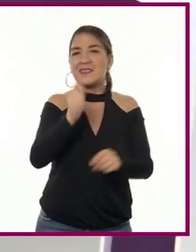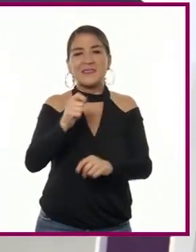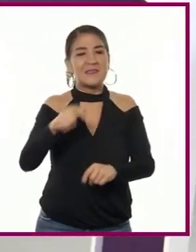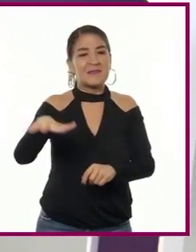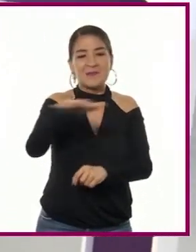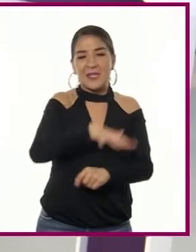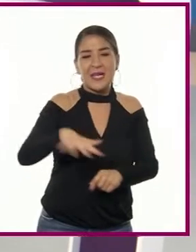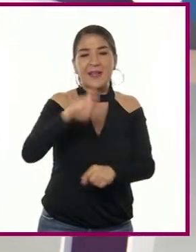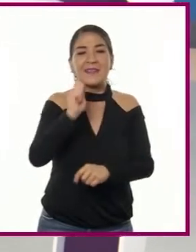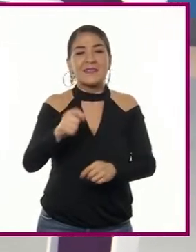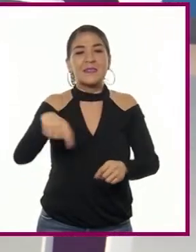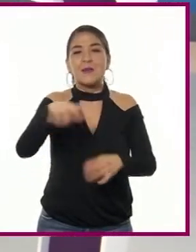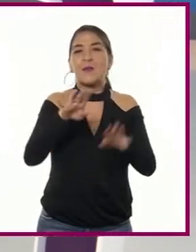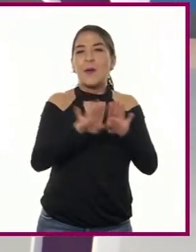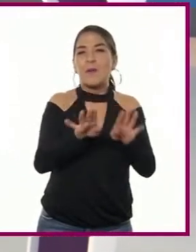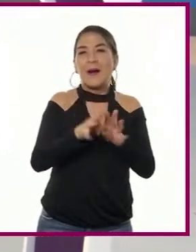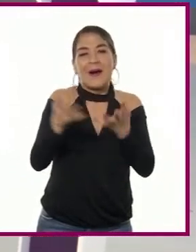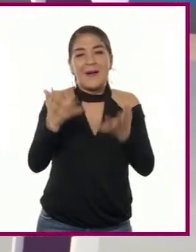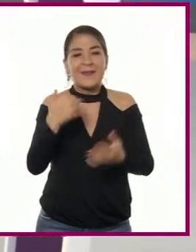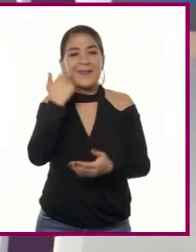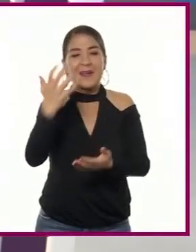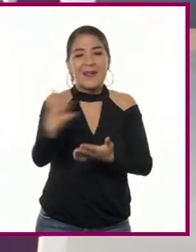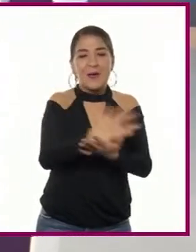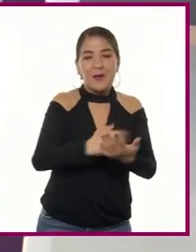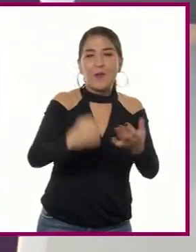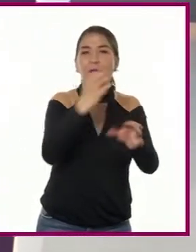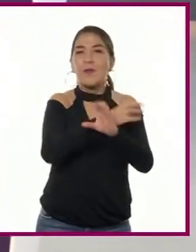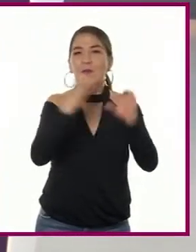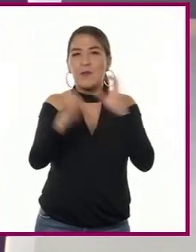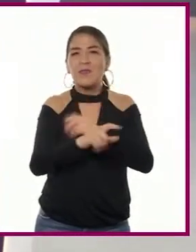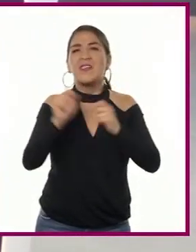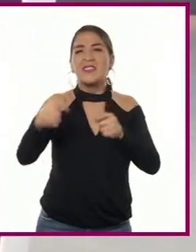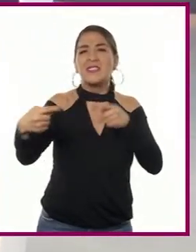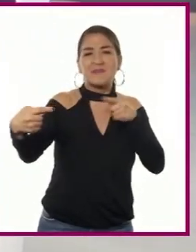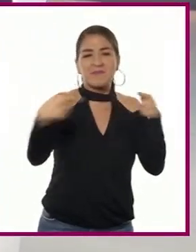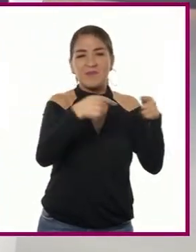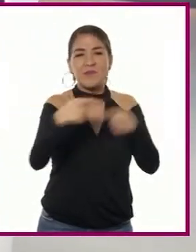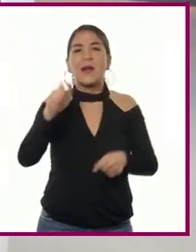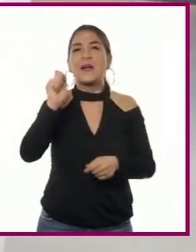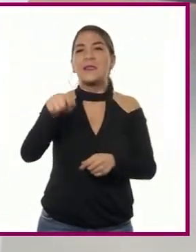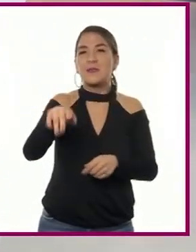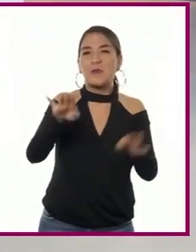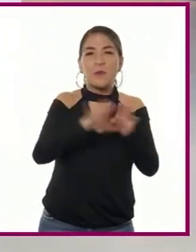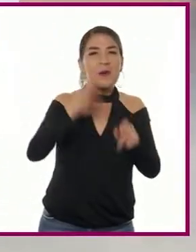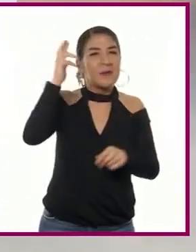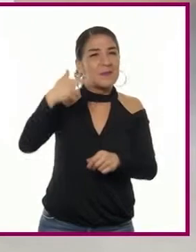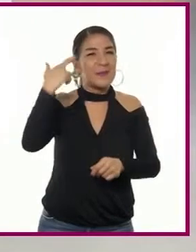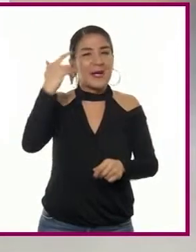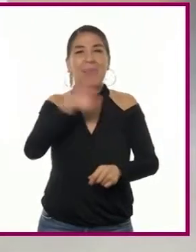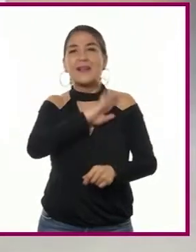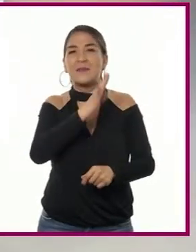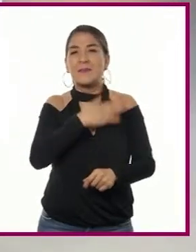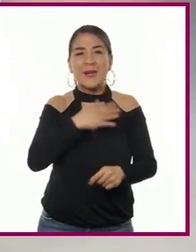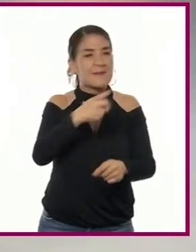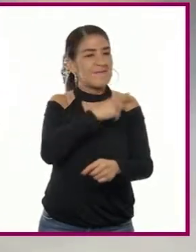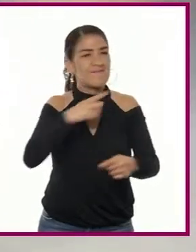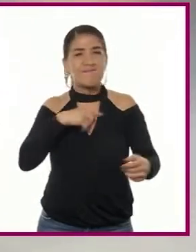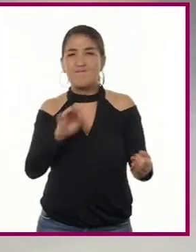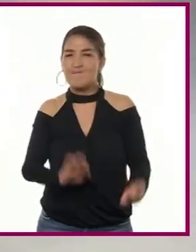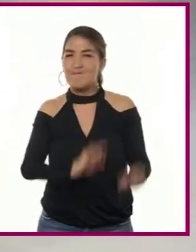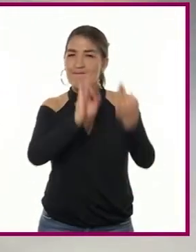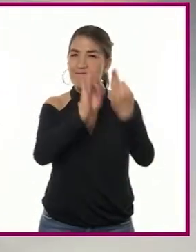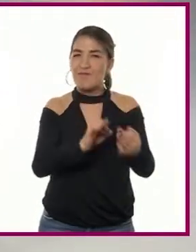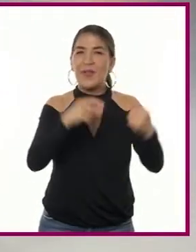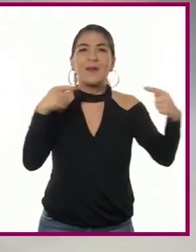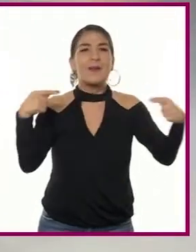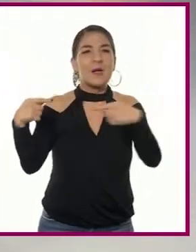objeto de la codicia de las naciones europeas rivales, quienes veían en el imperio español a un rival al que debían enfrentar y del